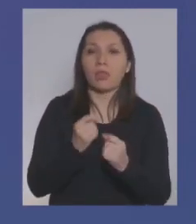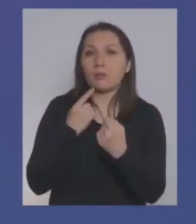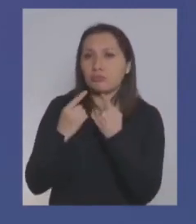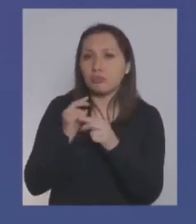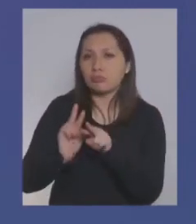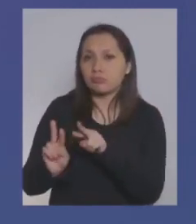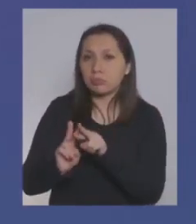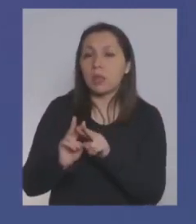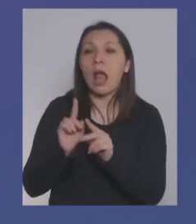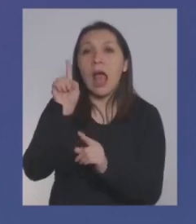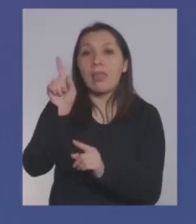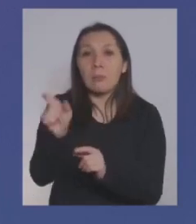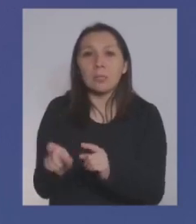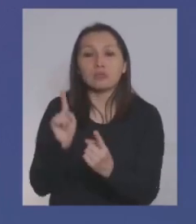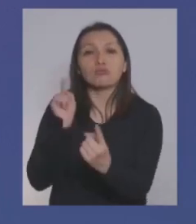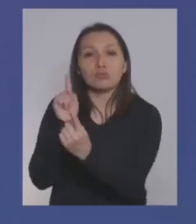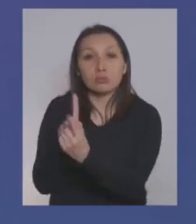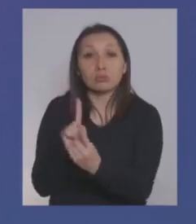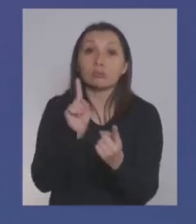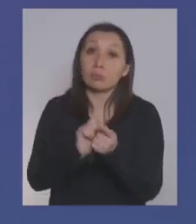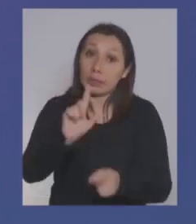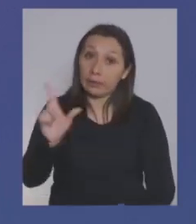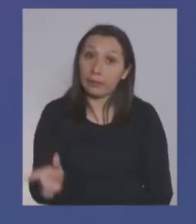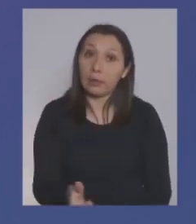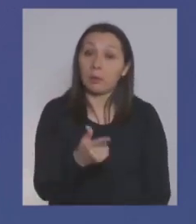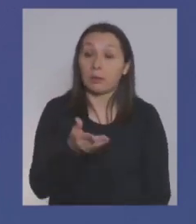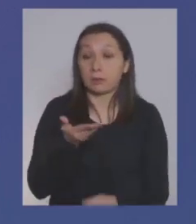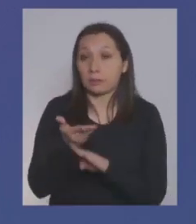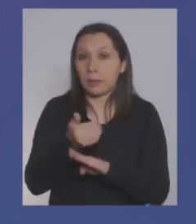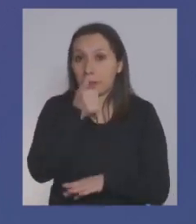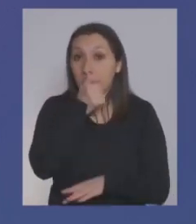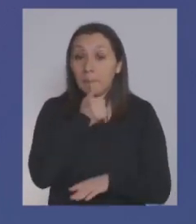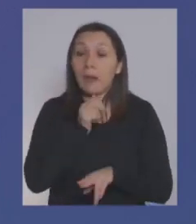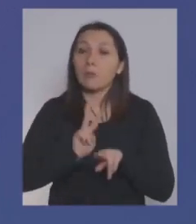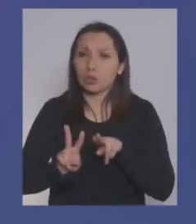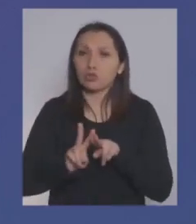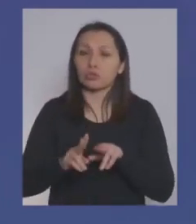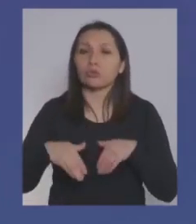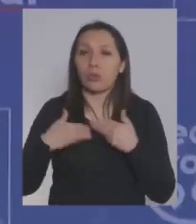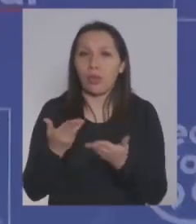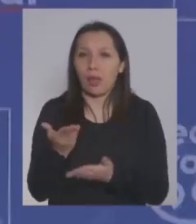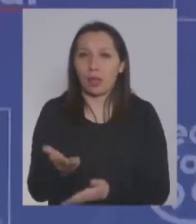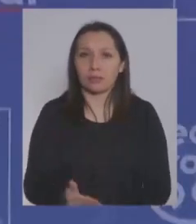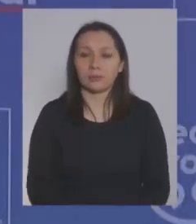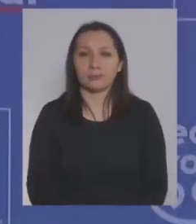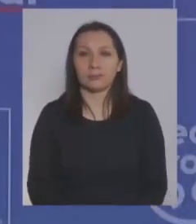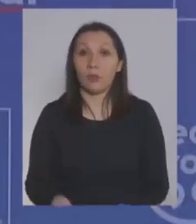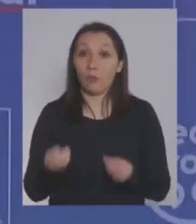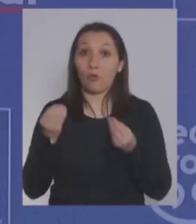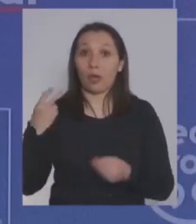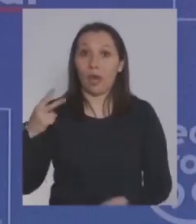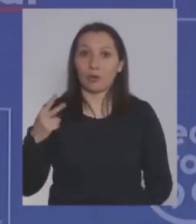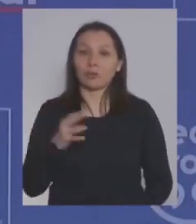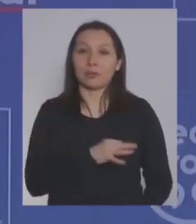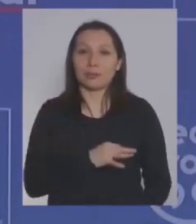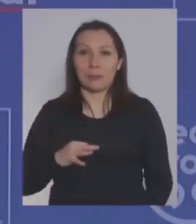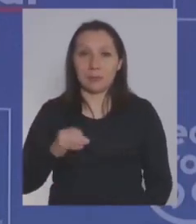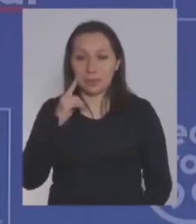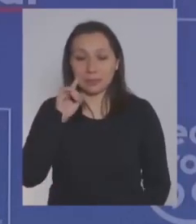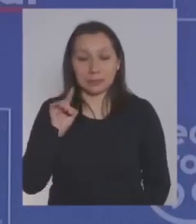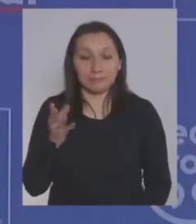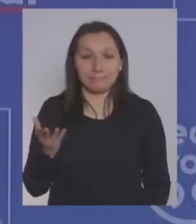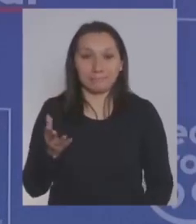a ser solucionado uno a uno, lo que toma tiempo. Por lo tanto, les pido paciencia, pero la solución va a estar ahí. Muy buenas noticias, Ministro. Ya